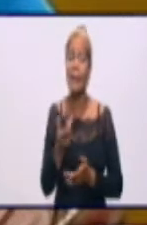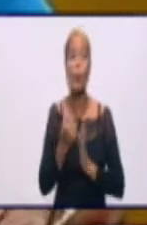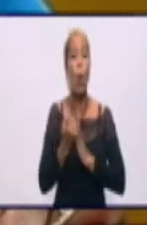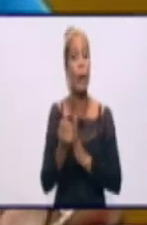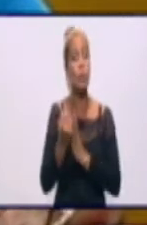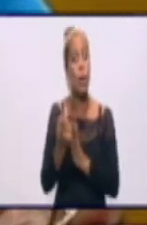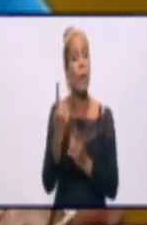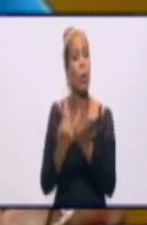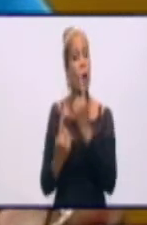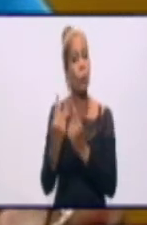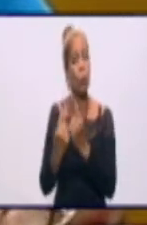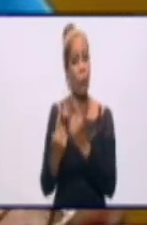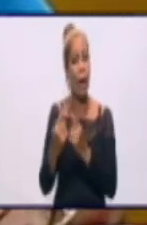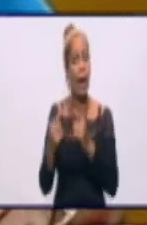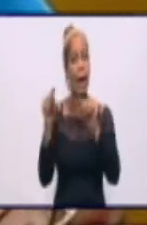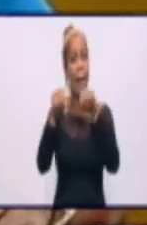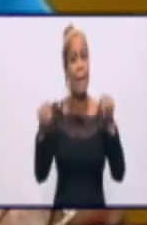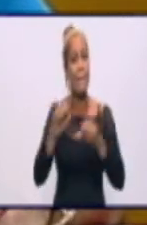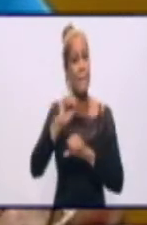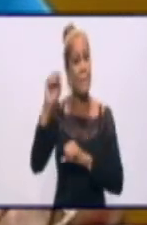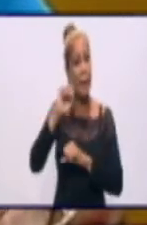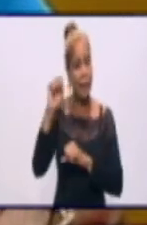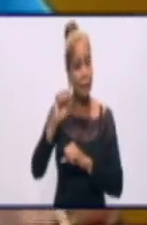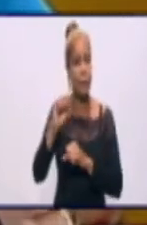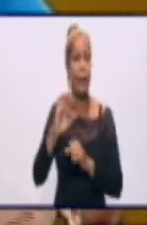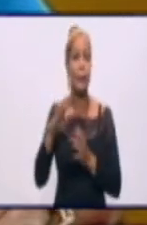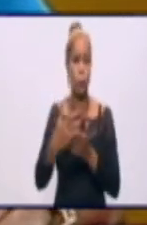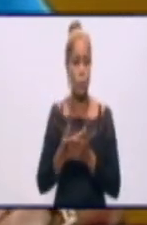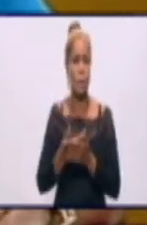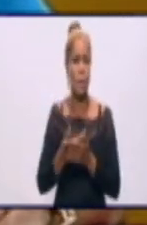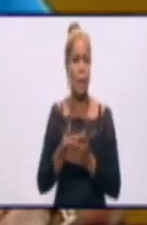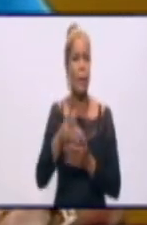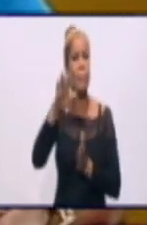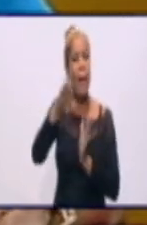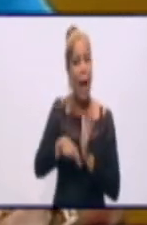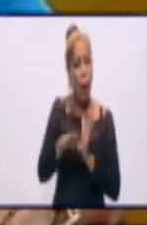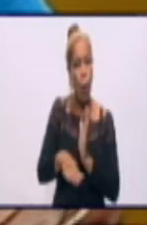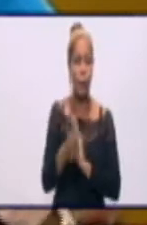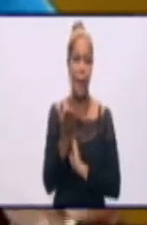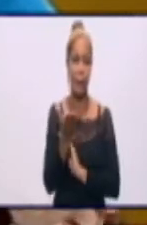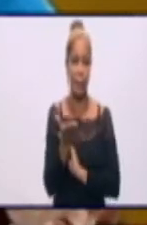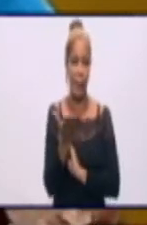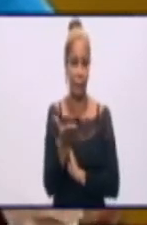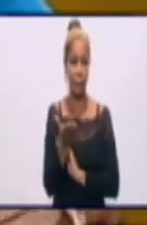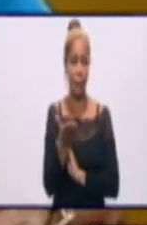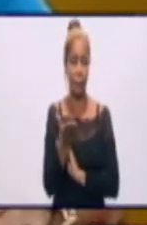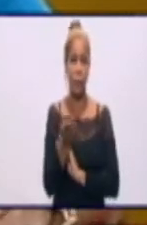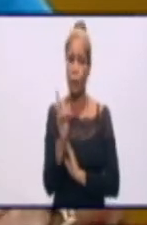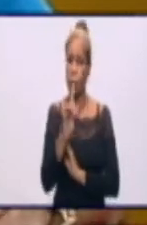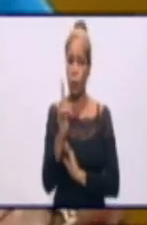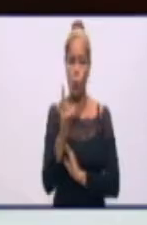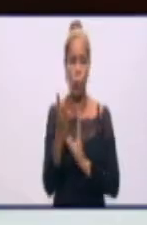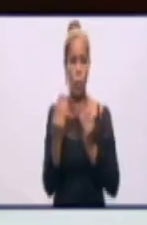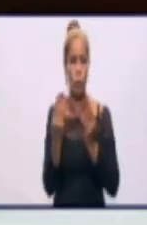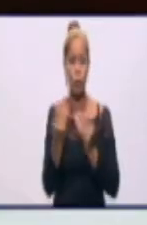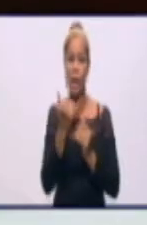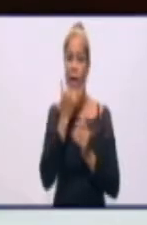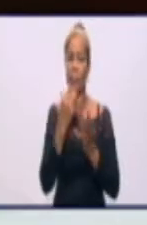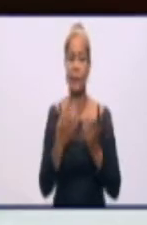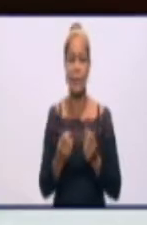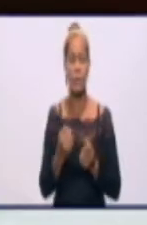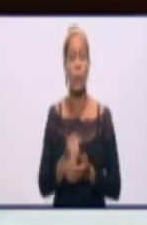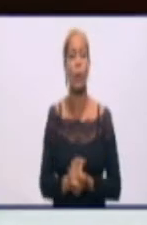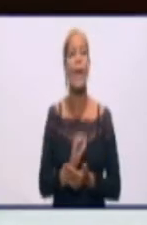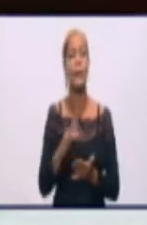para cubrir el pico de esa hora y bueno, bajó la demanda y se pudo garantizar que no hubiera una gran afectación. Hace algunos días,